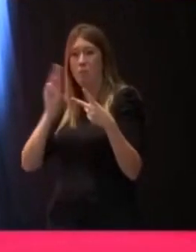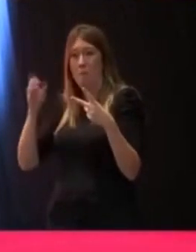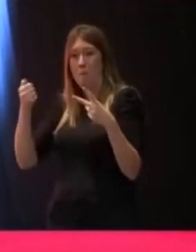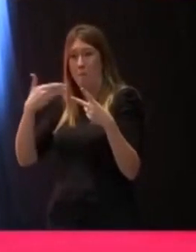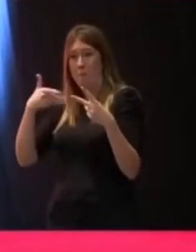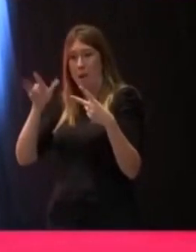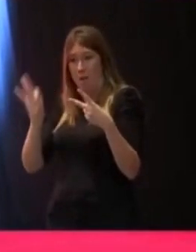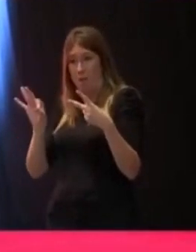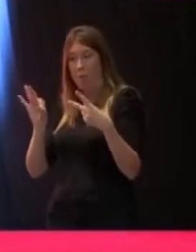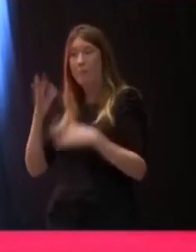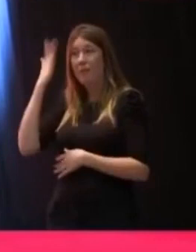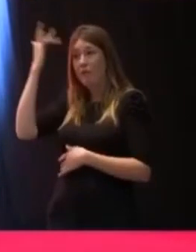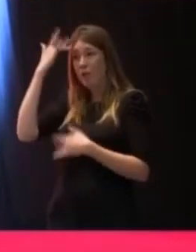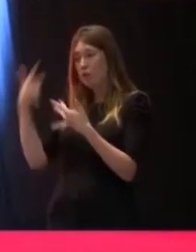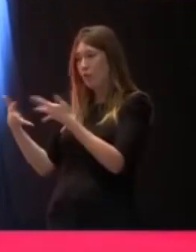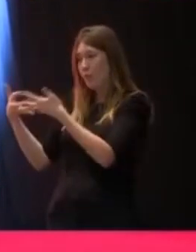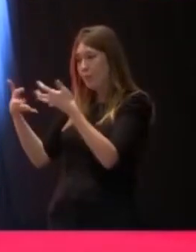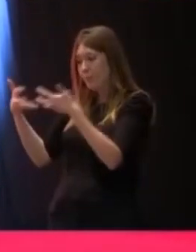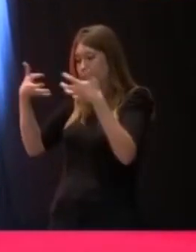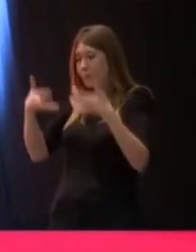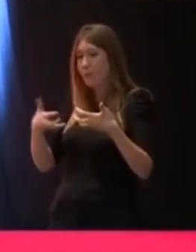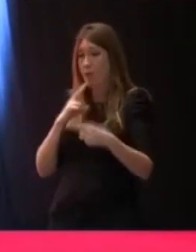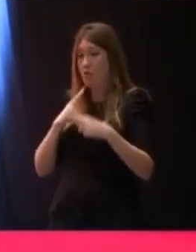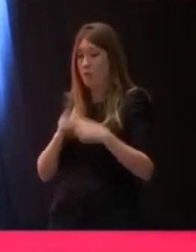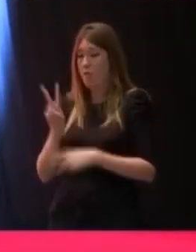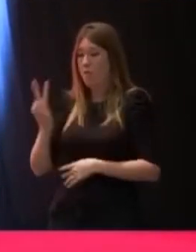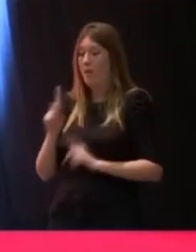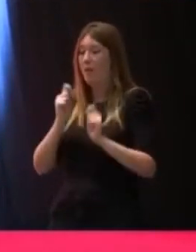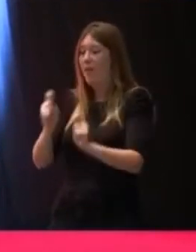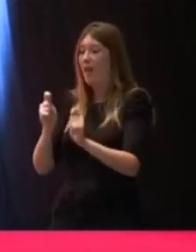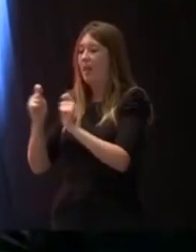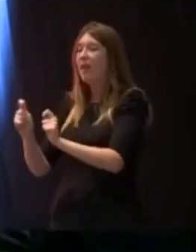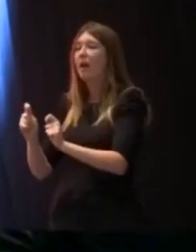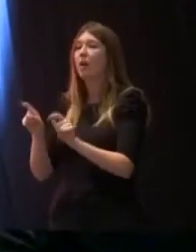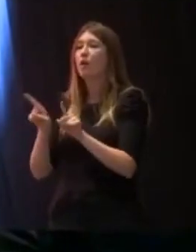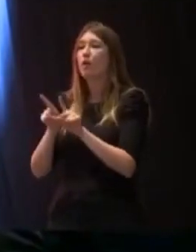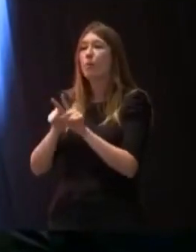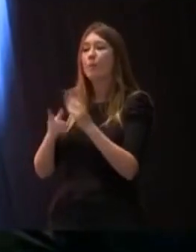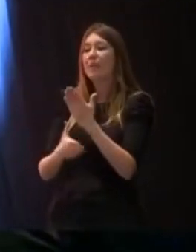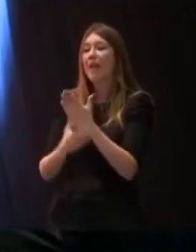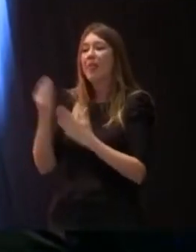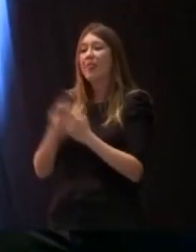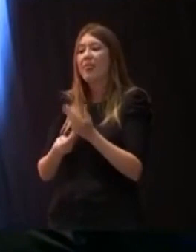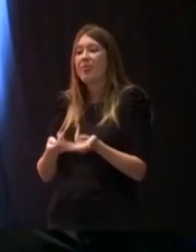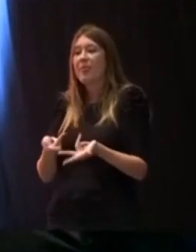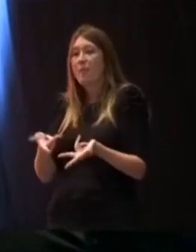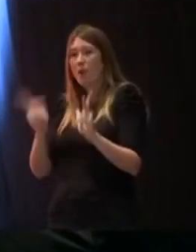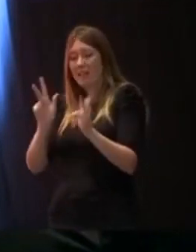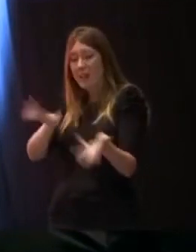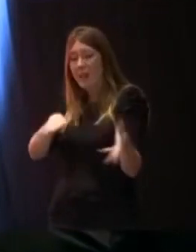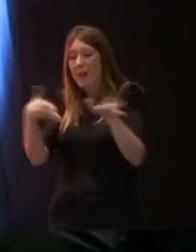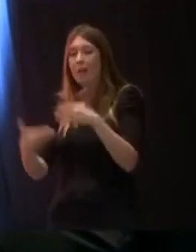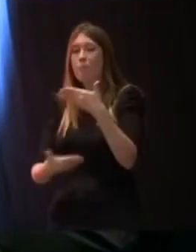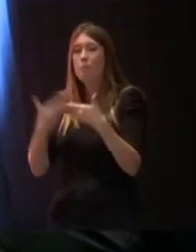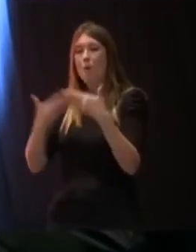los dos Ortega y Gasset les denominó como aquellas personas llamadas a democratizar y a modernizar